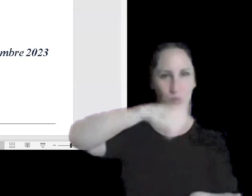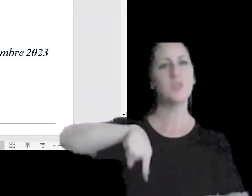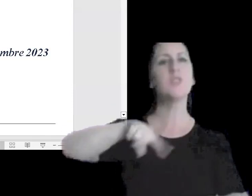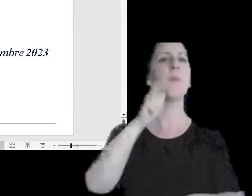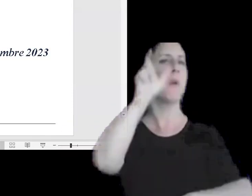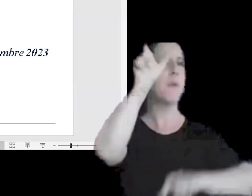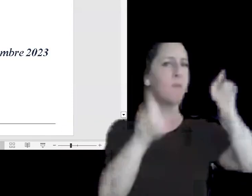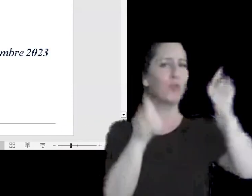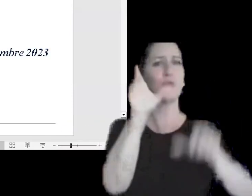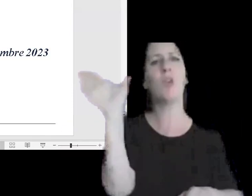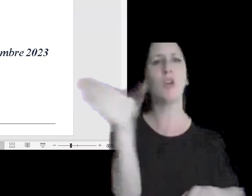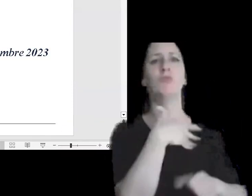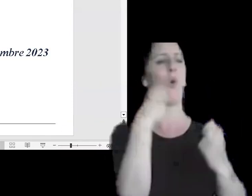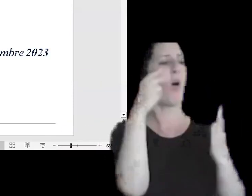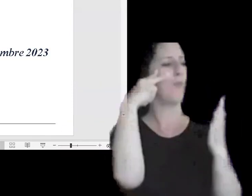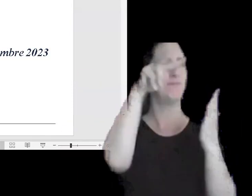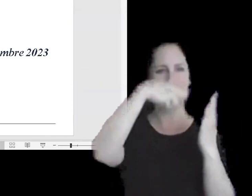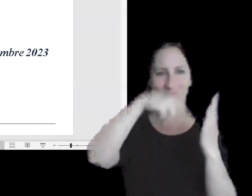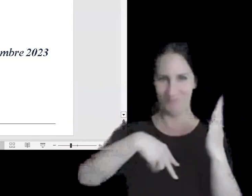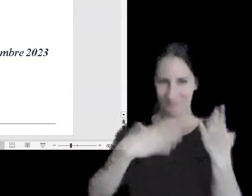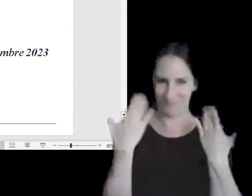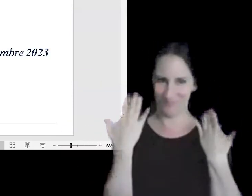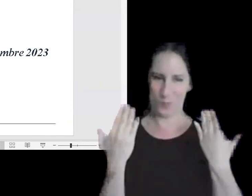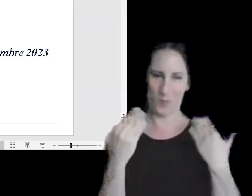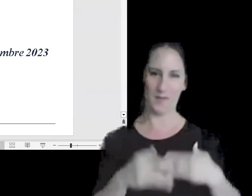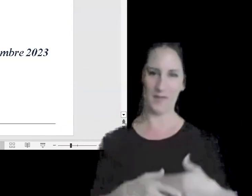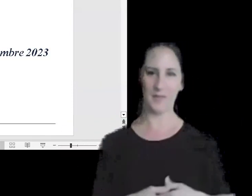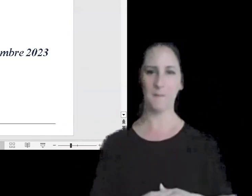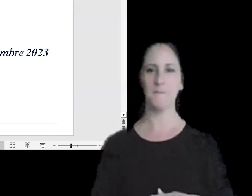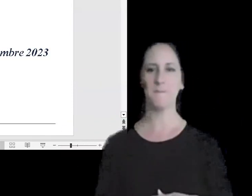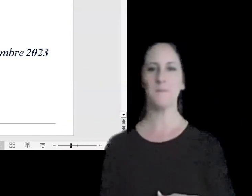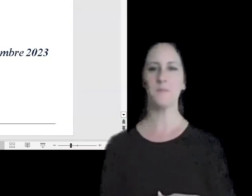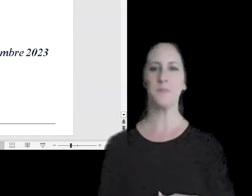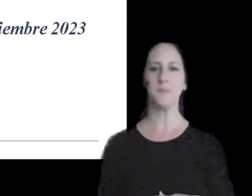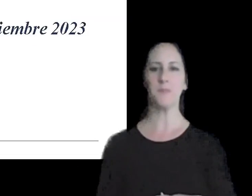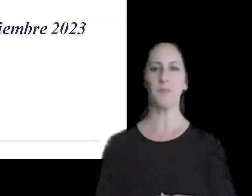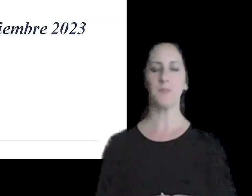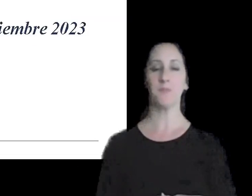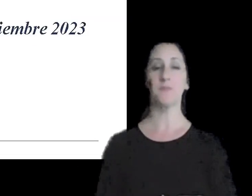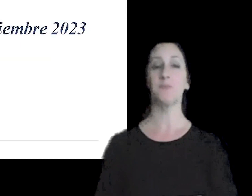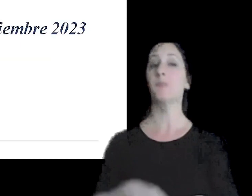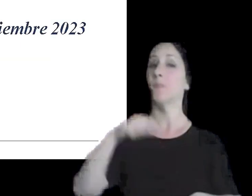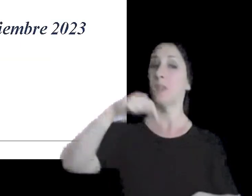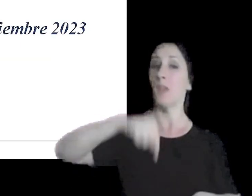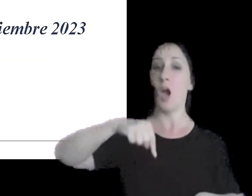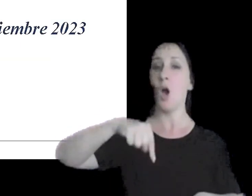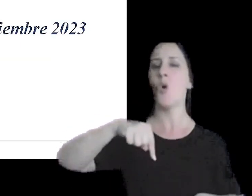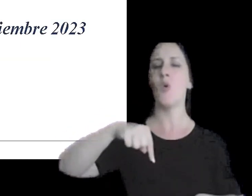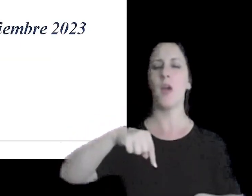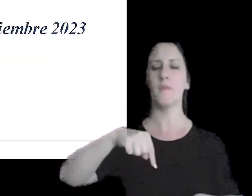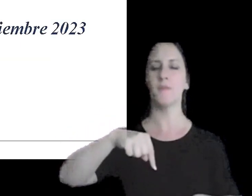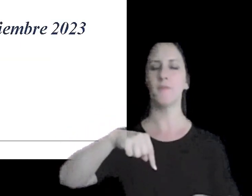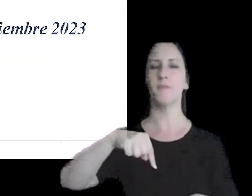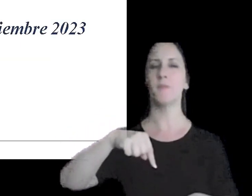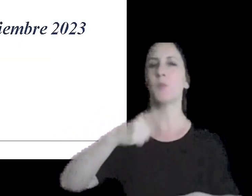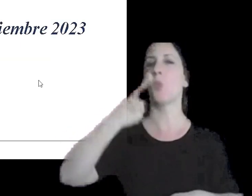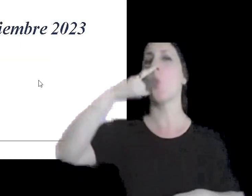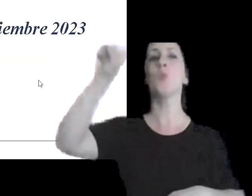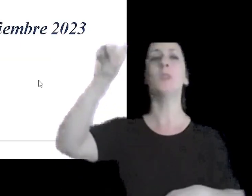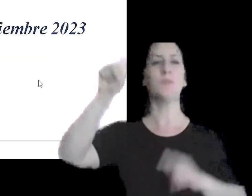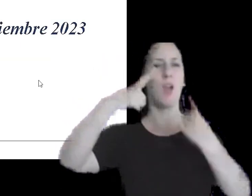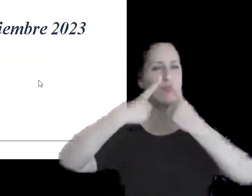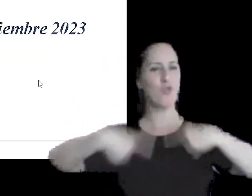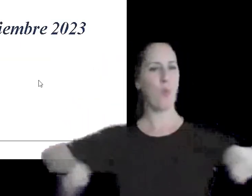disponer de los mismos, ¿sí? En este momento, en esta oportunidad traer las últimas novedades